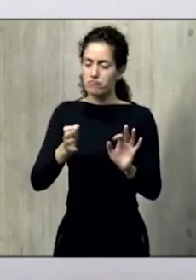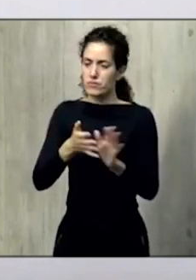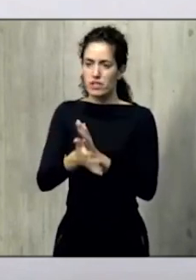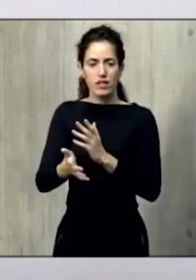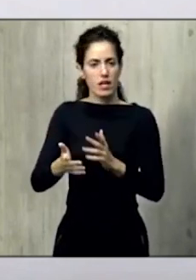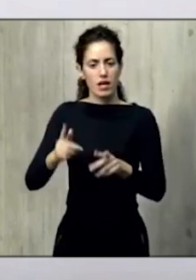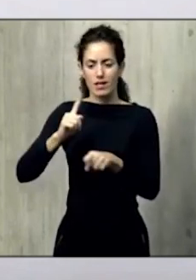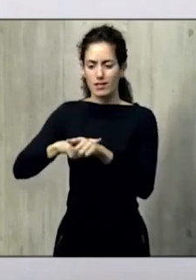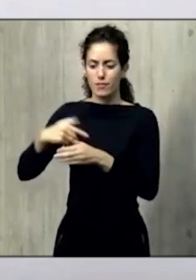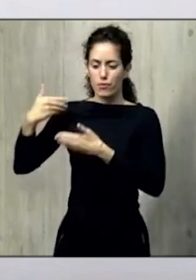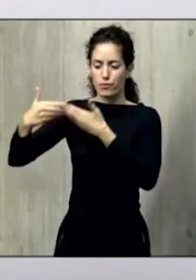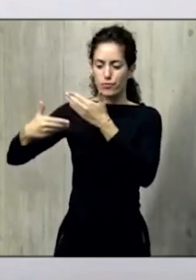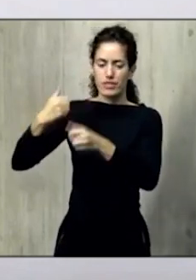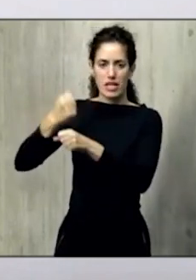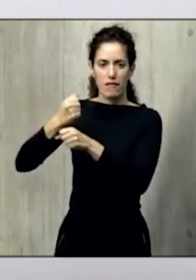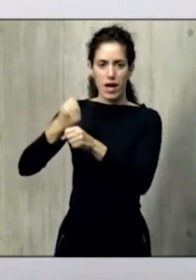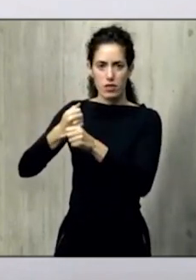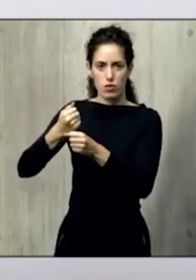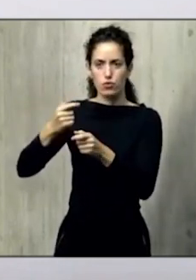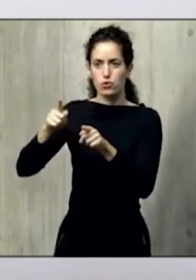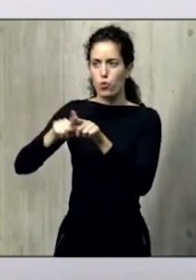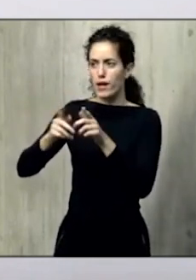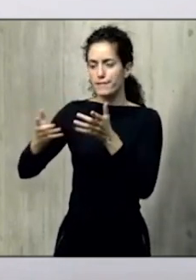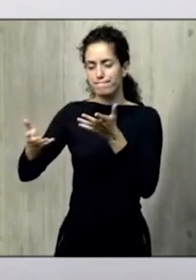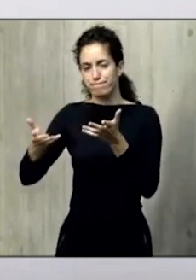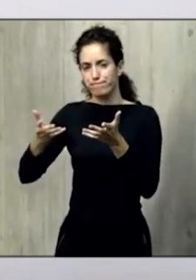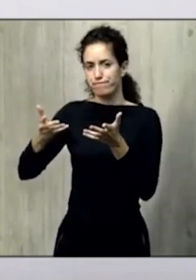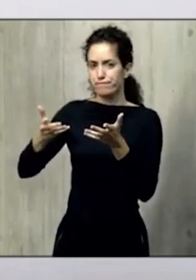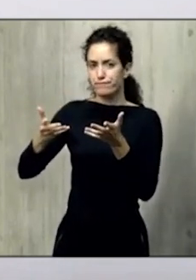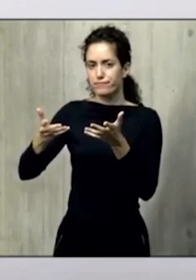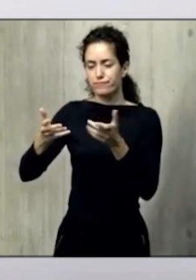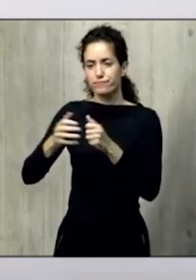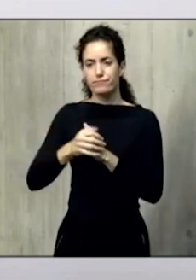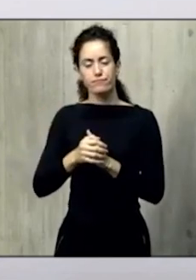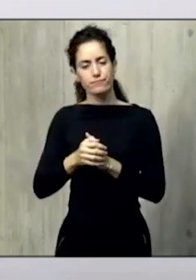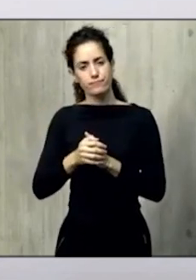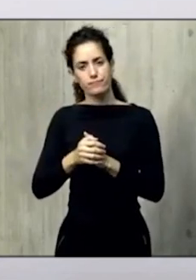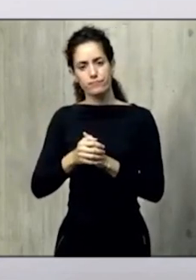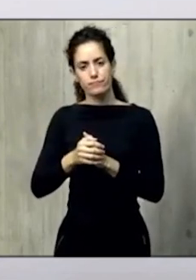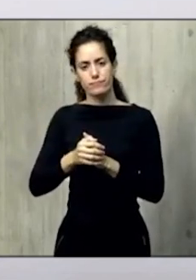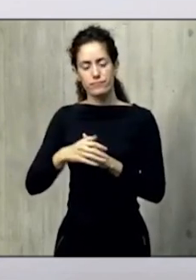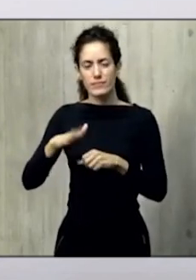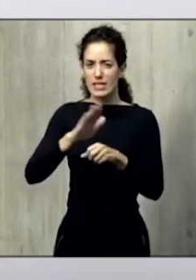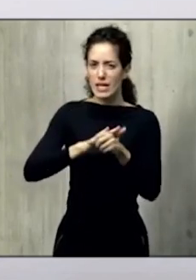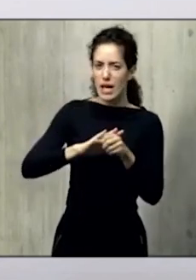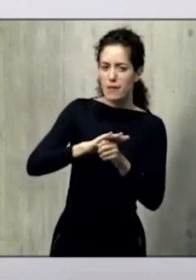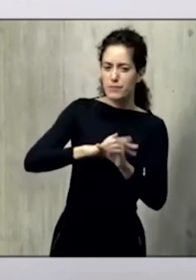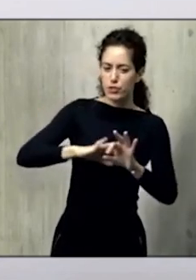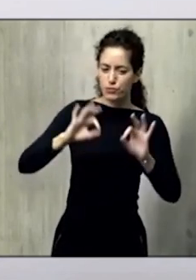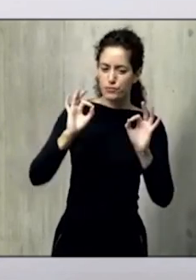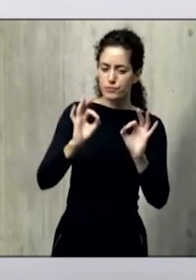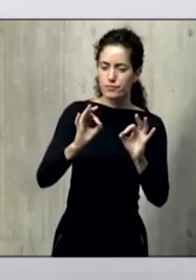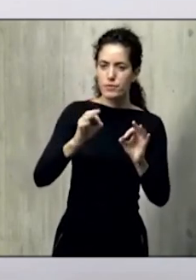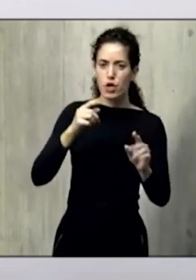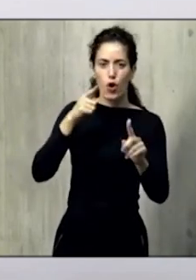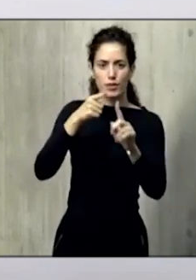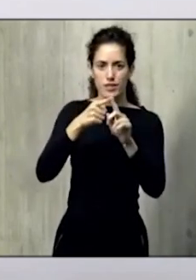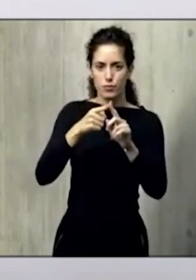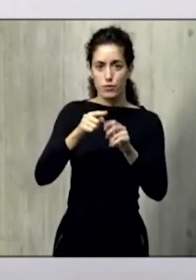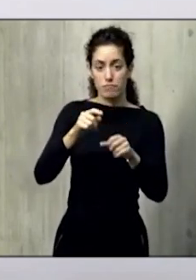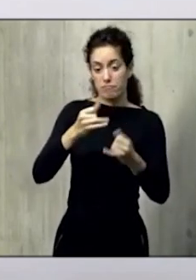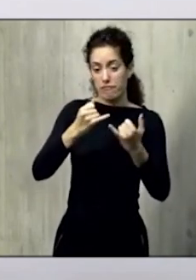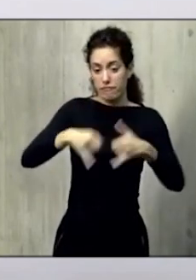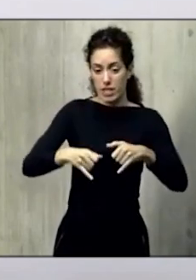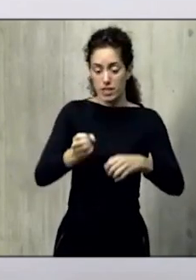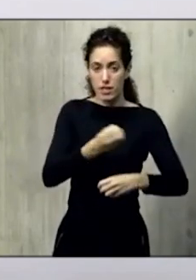tiempo trabajando en un ámbito concreto para las fiestas navideñas